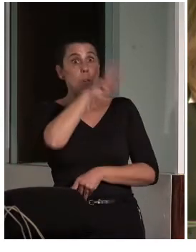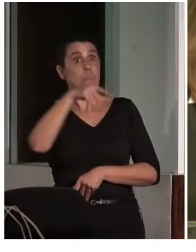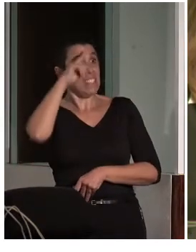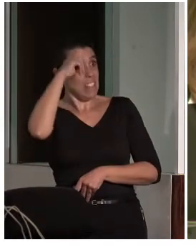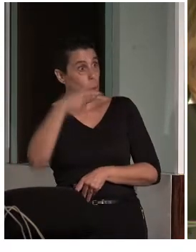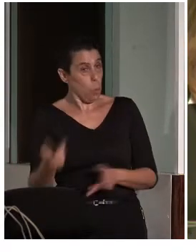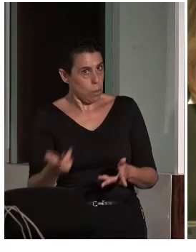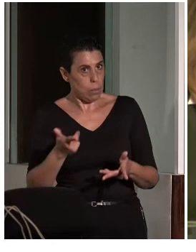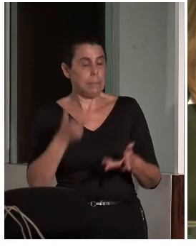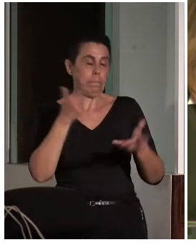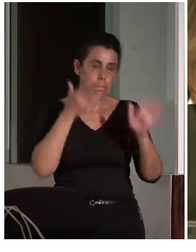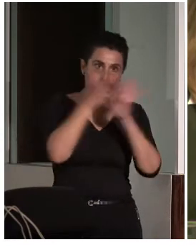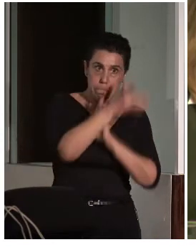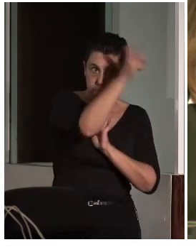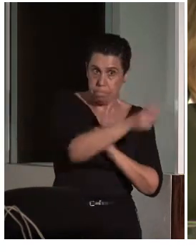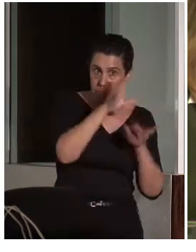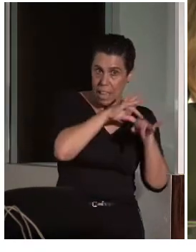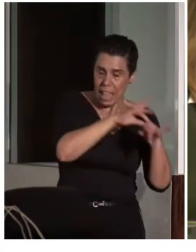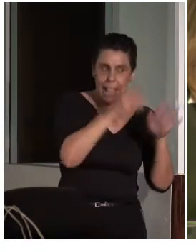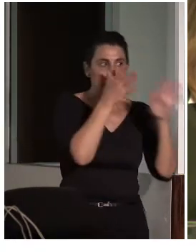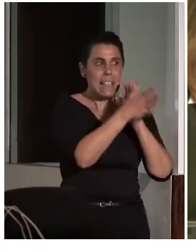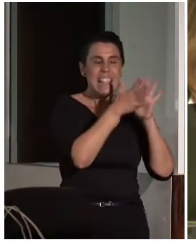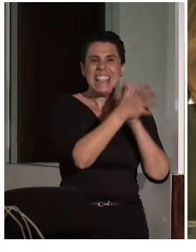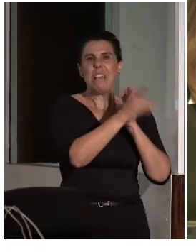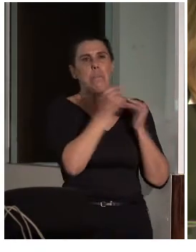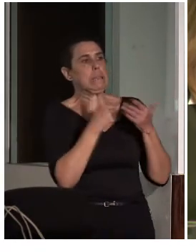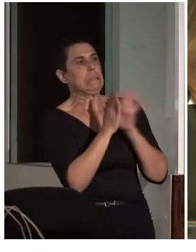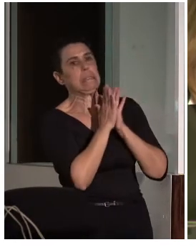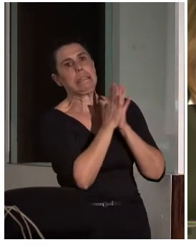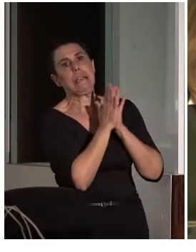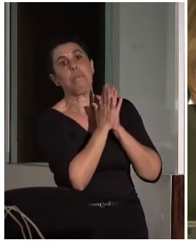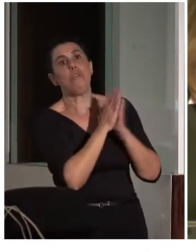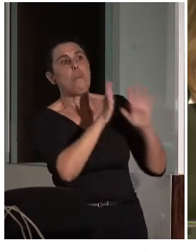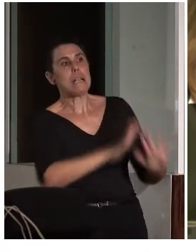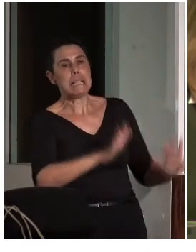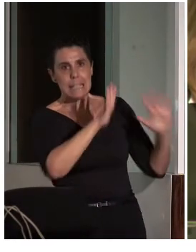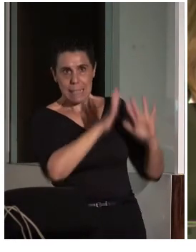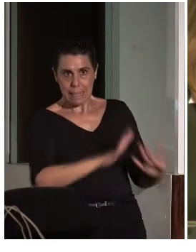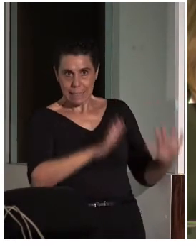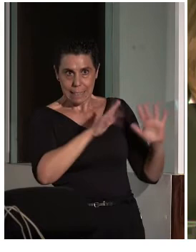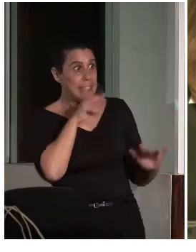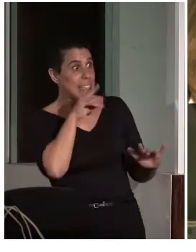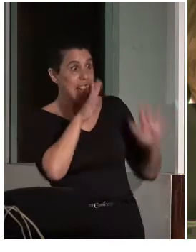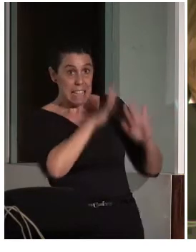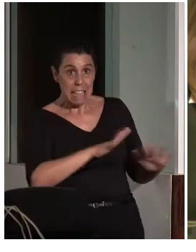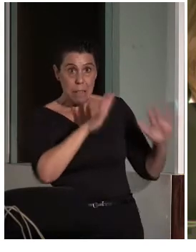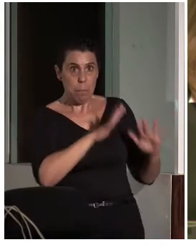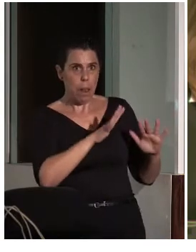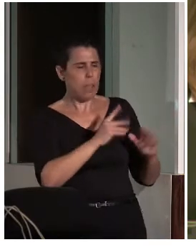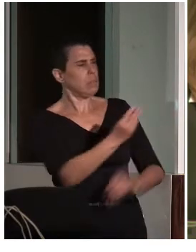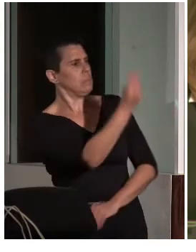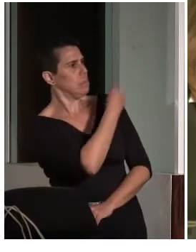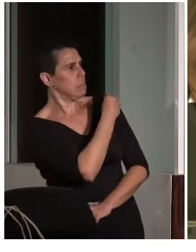Entonces, le explicamos que fuera un poco más despacio porque procesábamos más lento y nos preguntó, bueno, ¿y por qué?